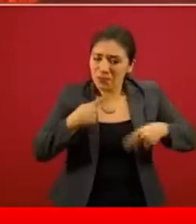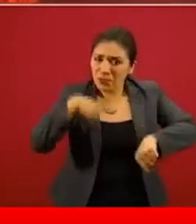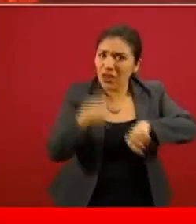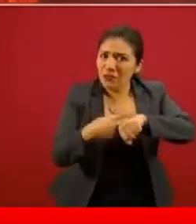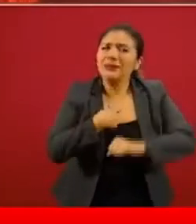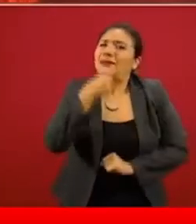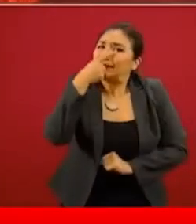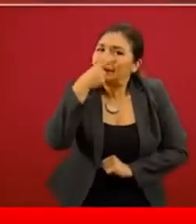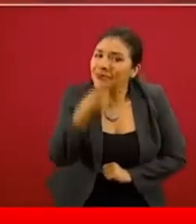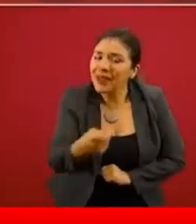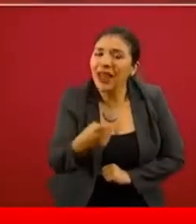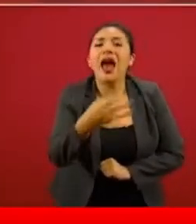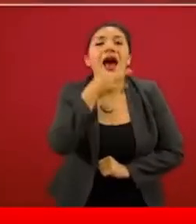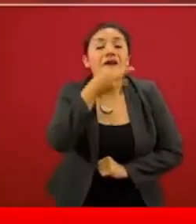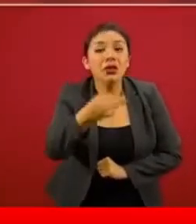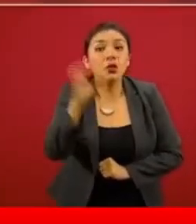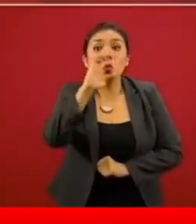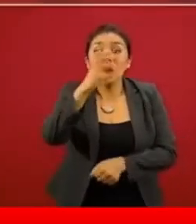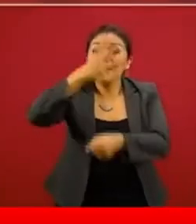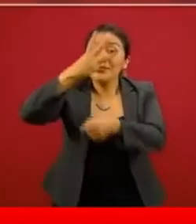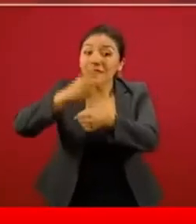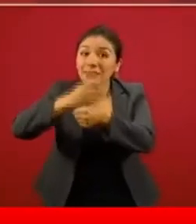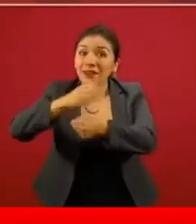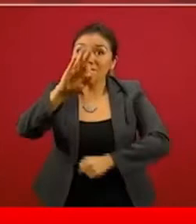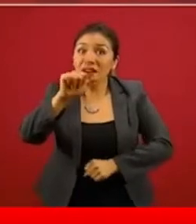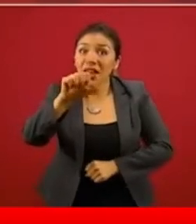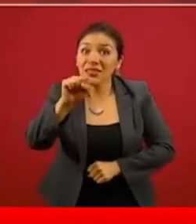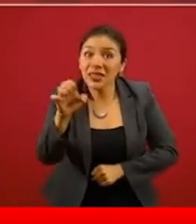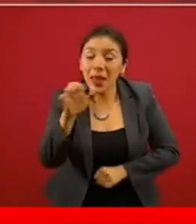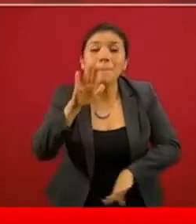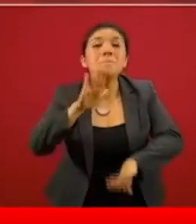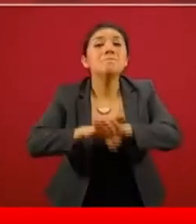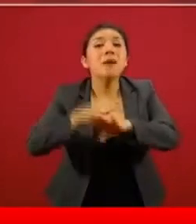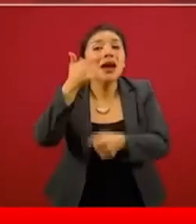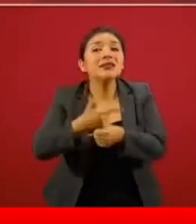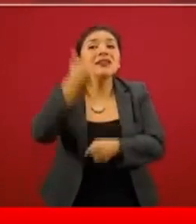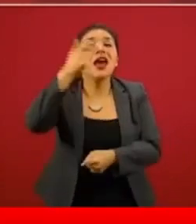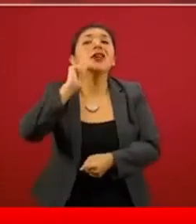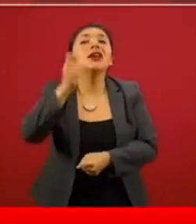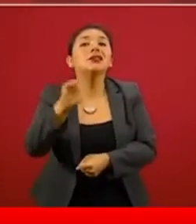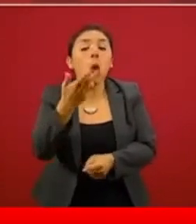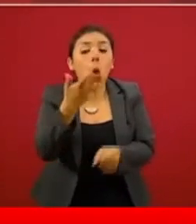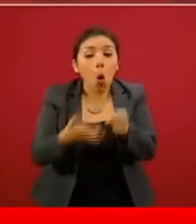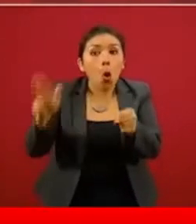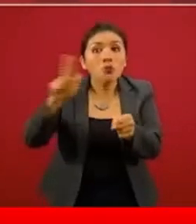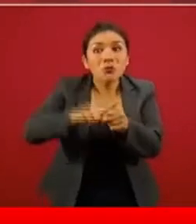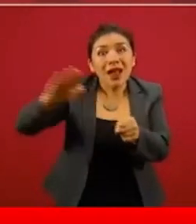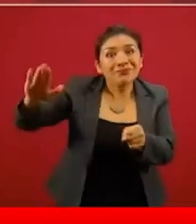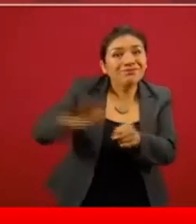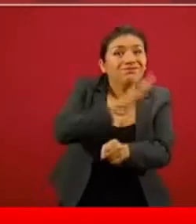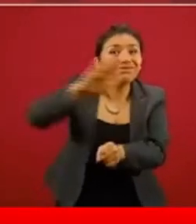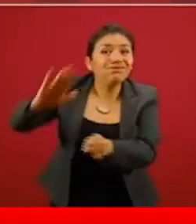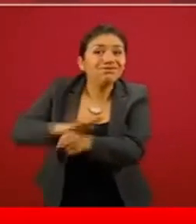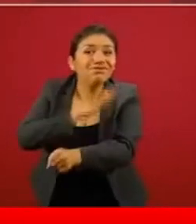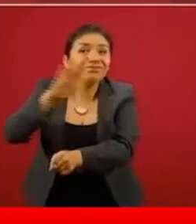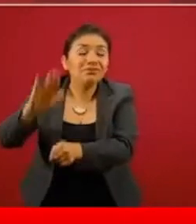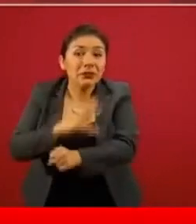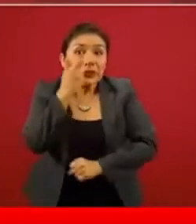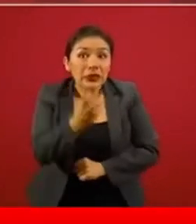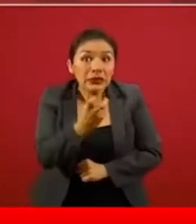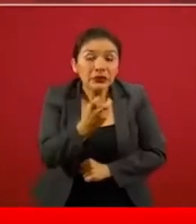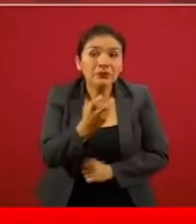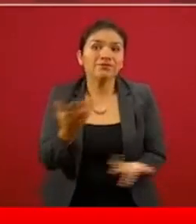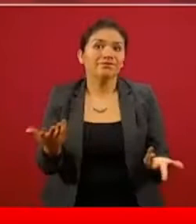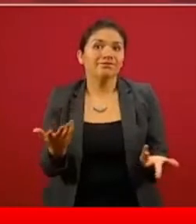claramente cuando llegamos a la fase 3 el enorme riesgo es que se saturen todas las instalaciones de salud